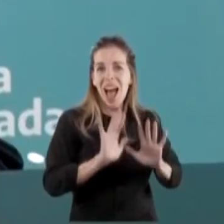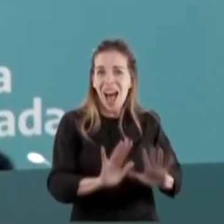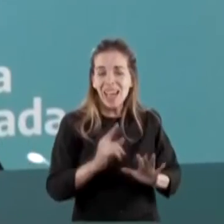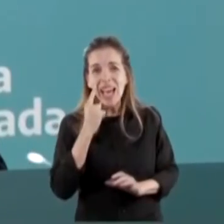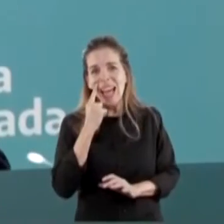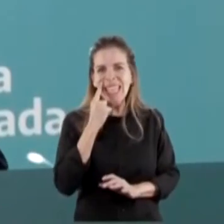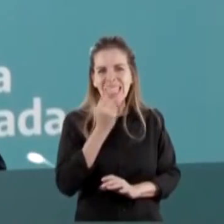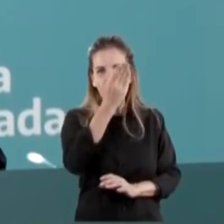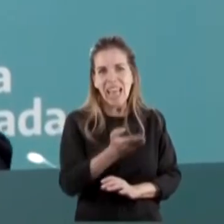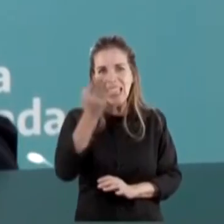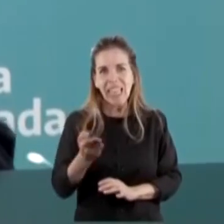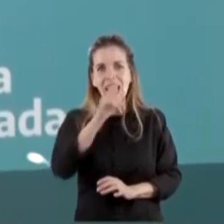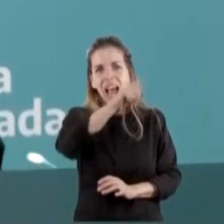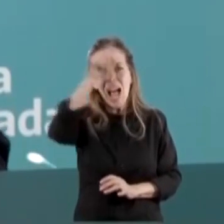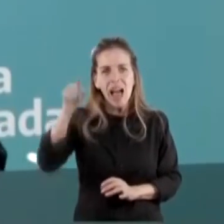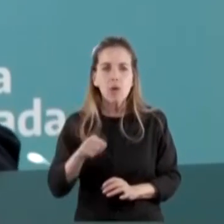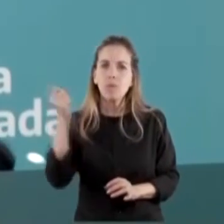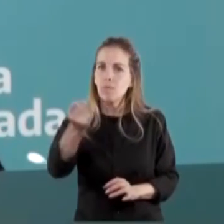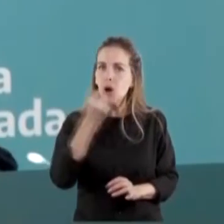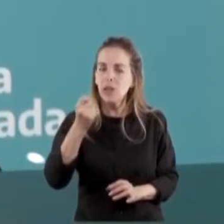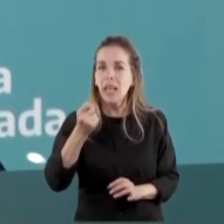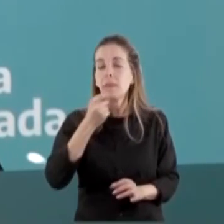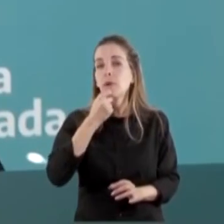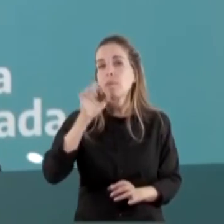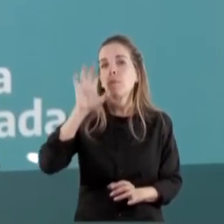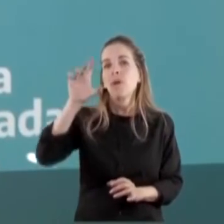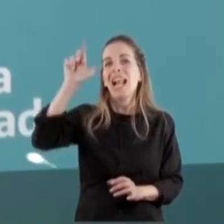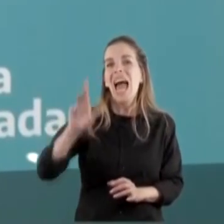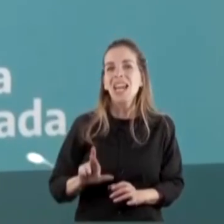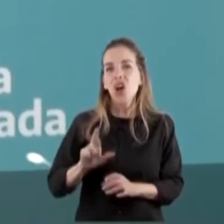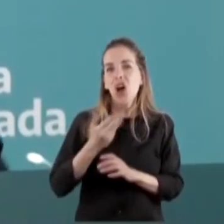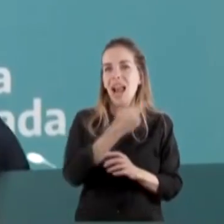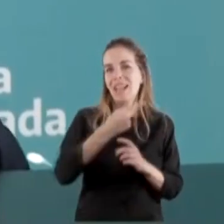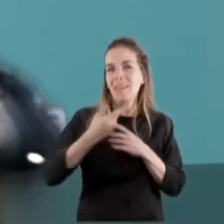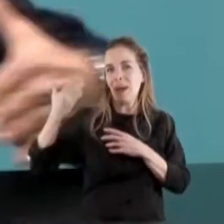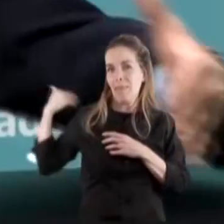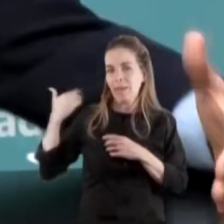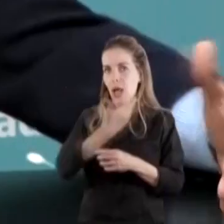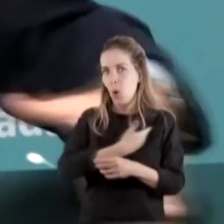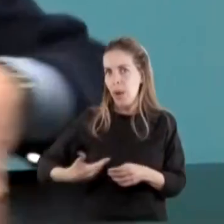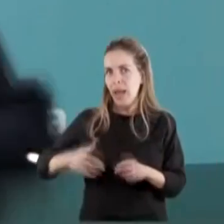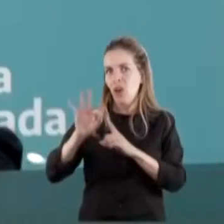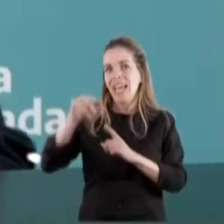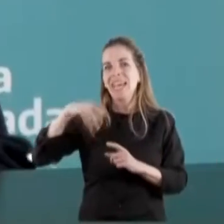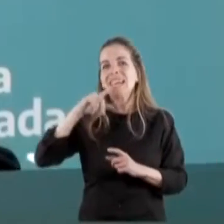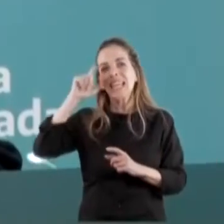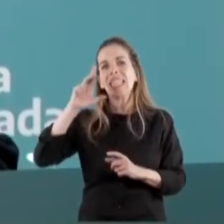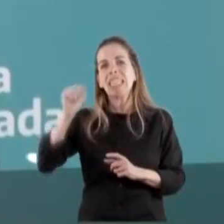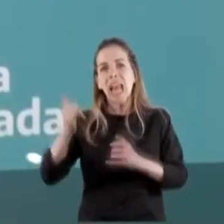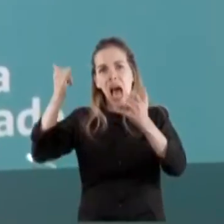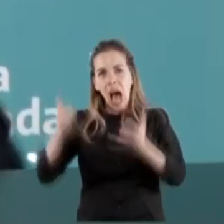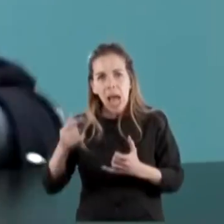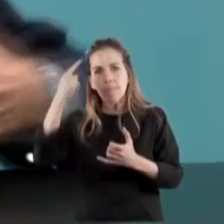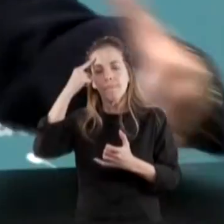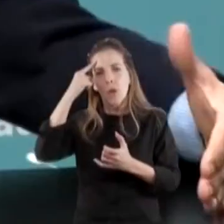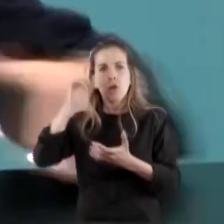clave en esta tarea, en La Rioja la semana pasada, el gobernador Quintela, lo quiero contar, tiene un camino de inversión en todo lo que es el